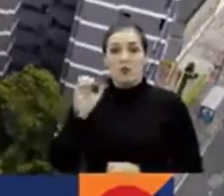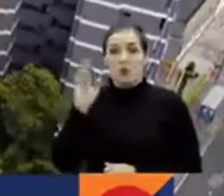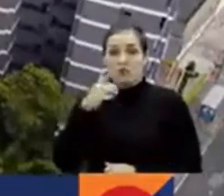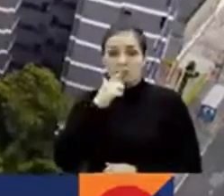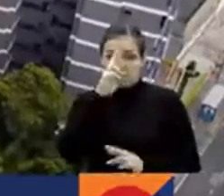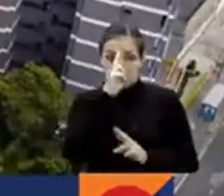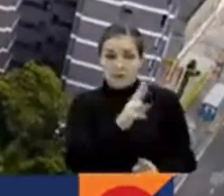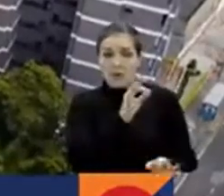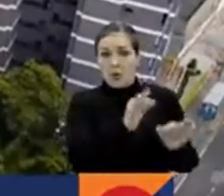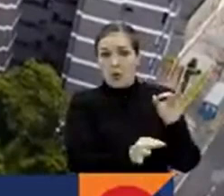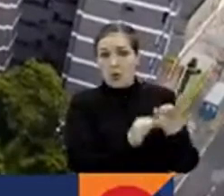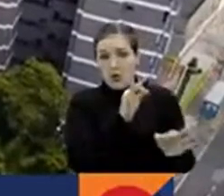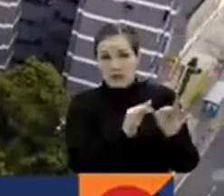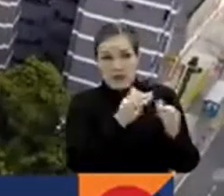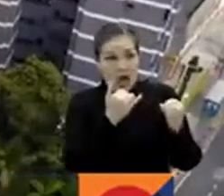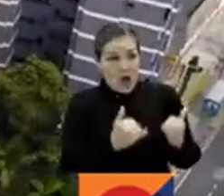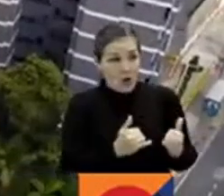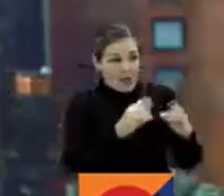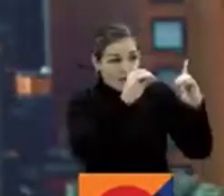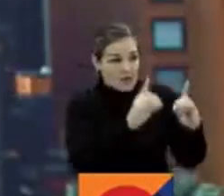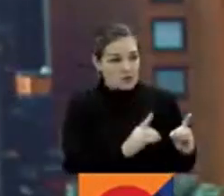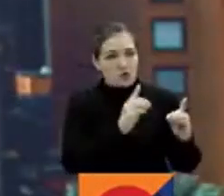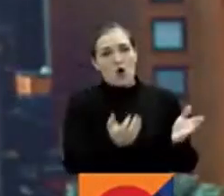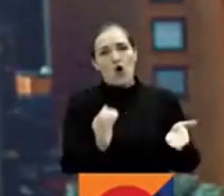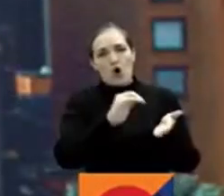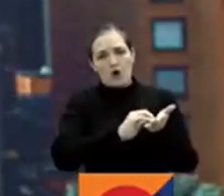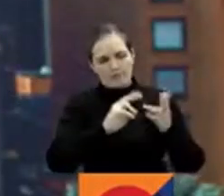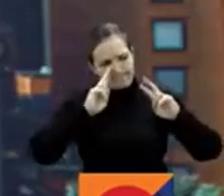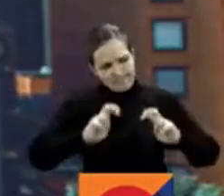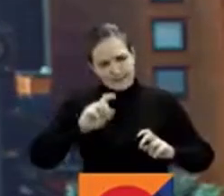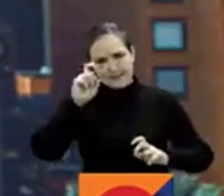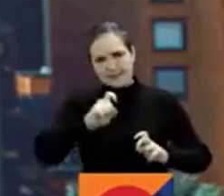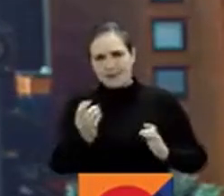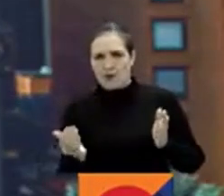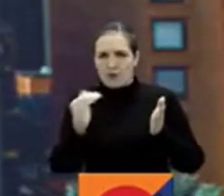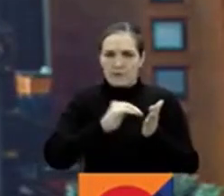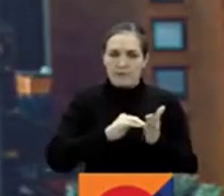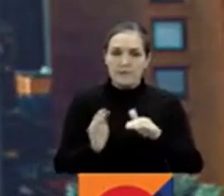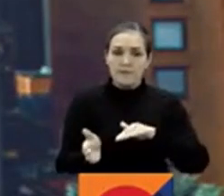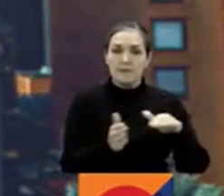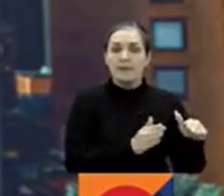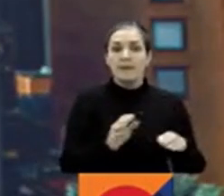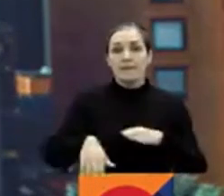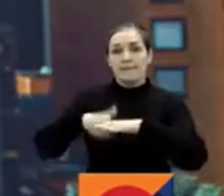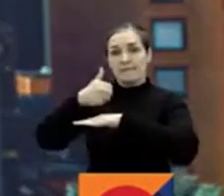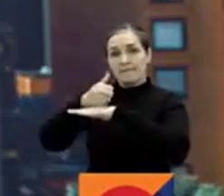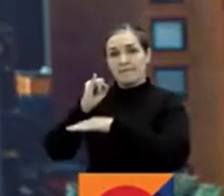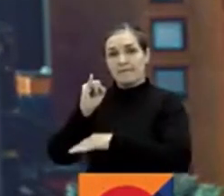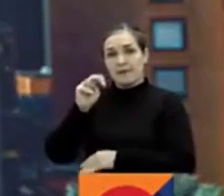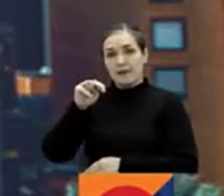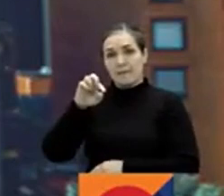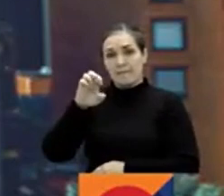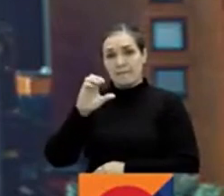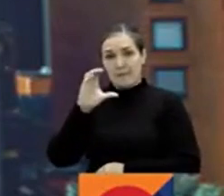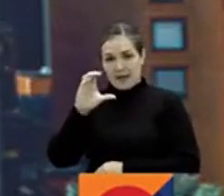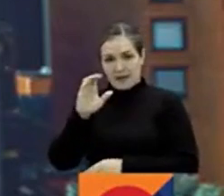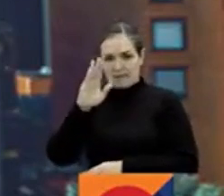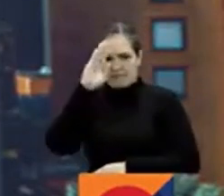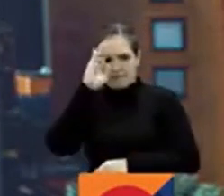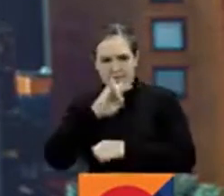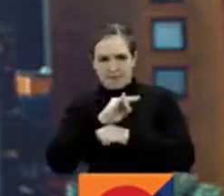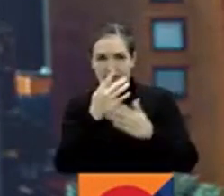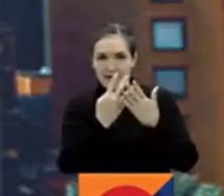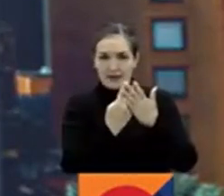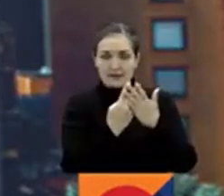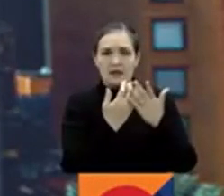judiciales y que apelarán esta decisión. El director del INPEC le ha seguido la pista a las amenazas que desde un centro penitenciar